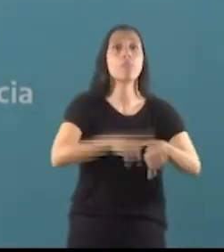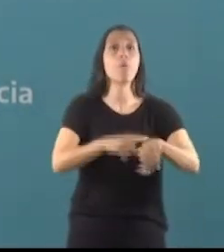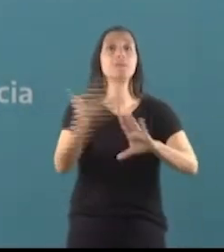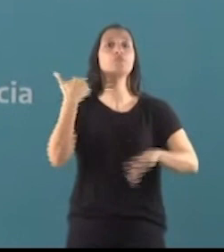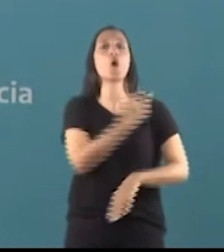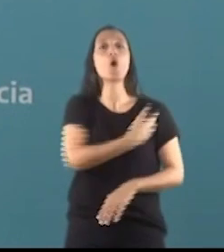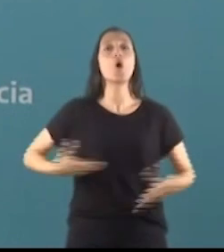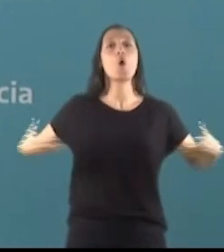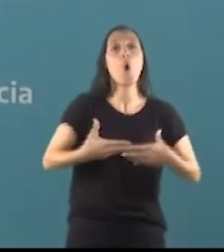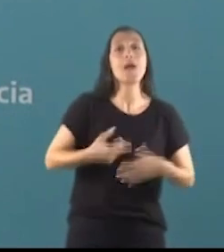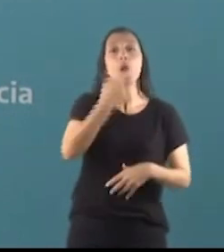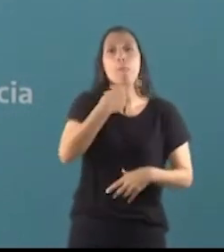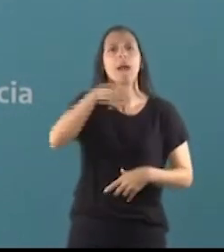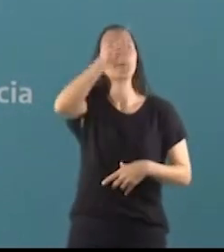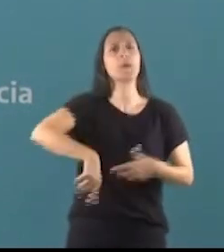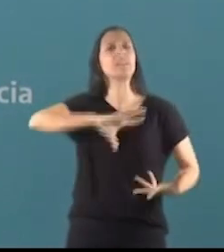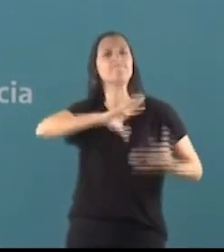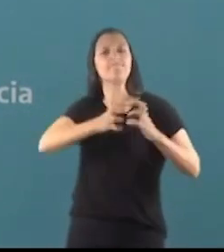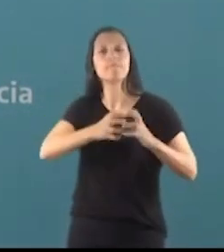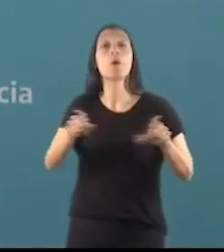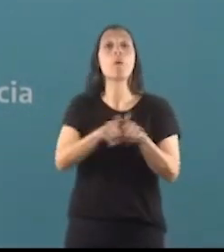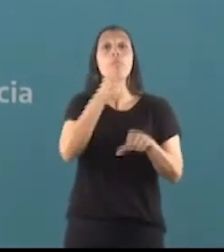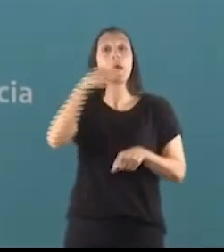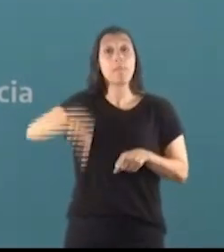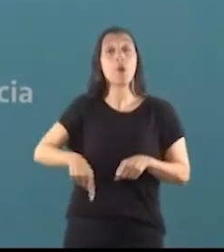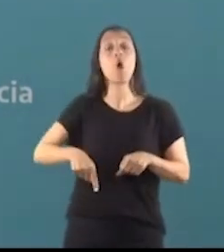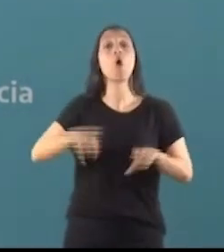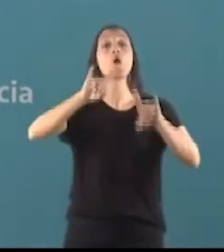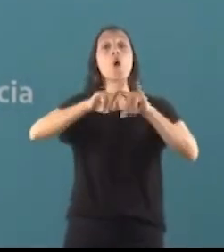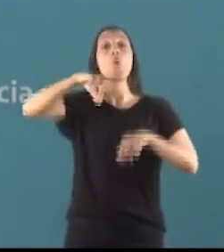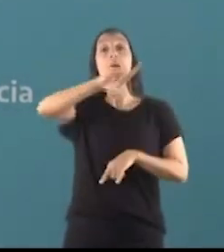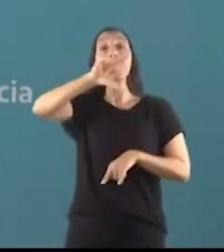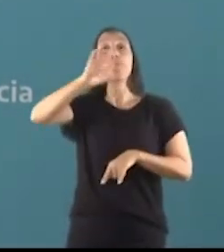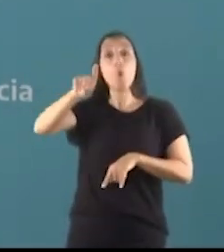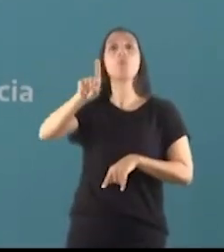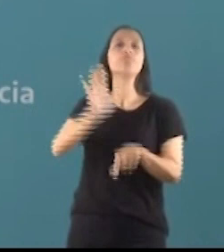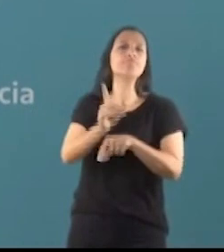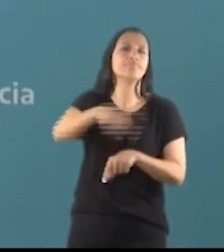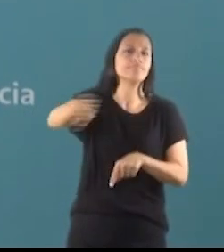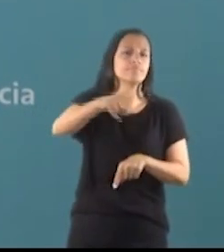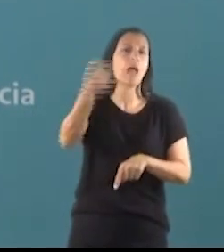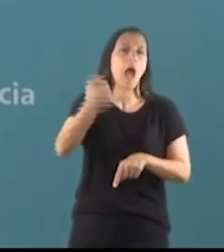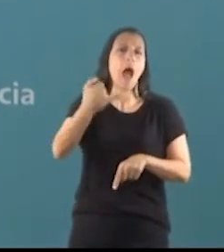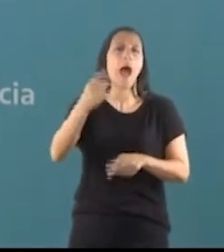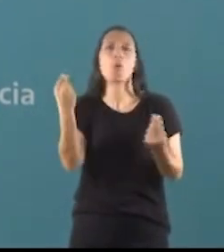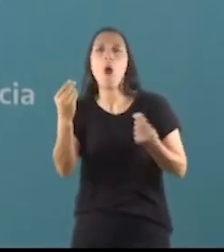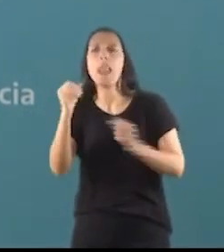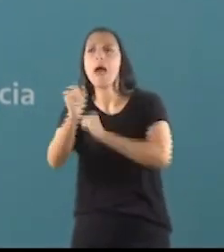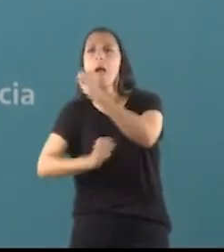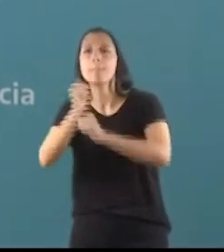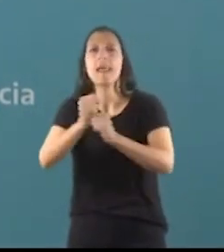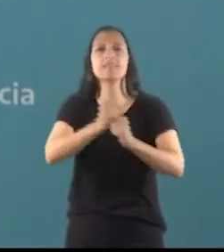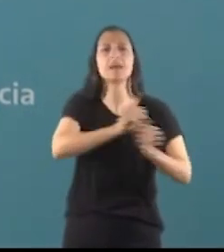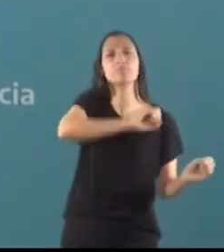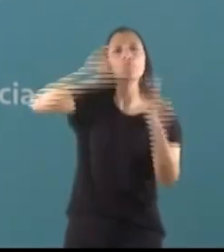gobierno del macrismo. Hoy, por ejemplo, en Whirlpool, para todos aquellos que siguen haciendo notas sobre las empresas que se van del país, hoy